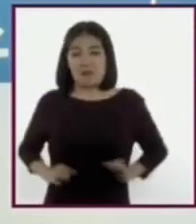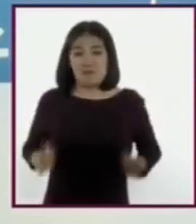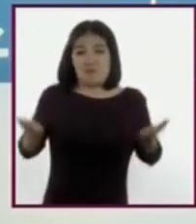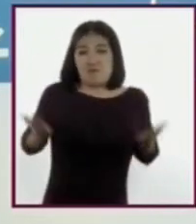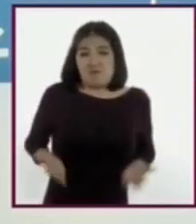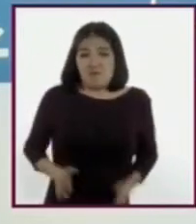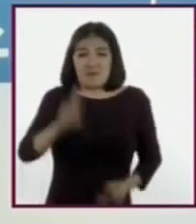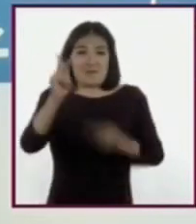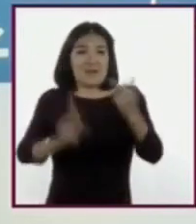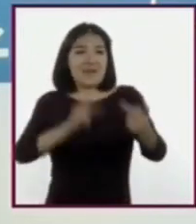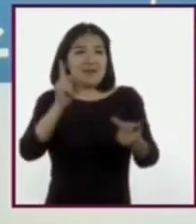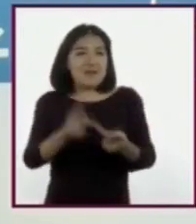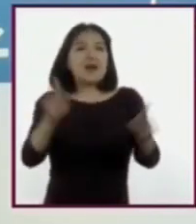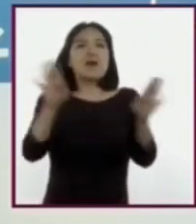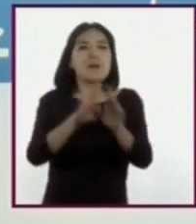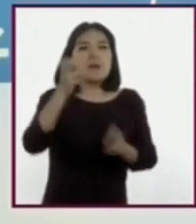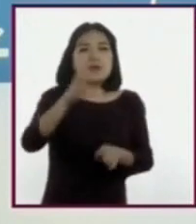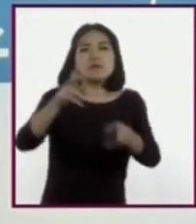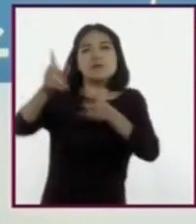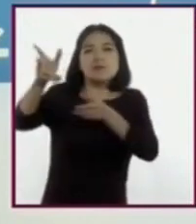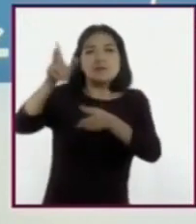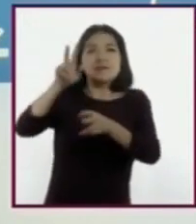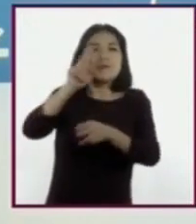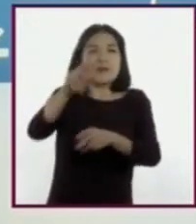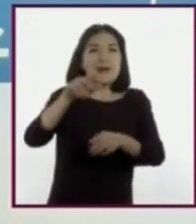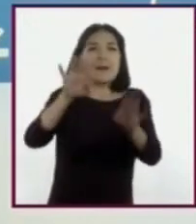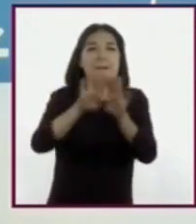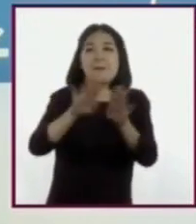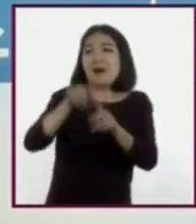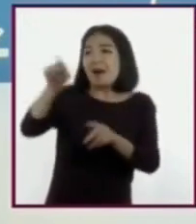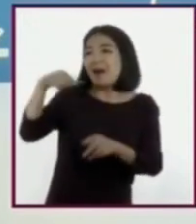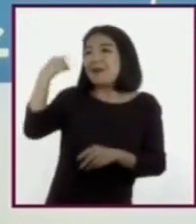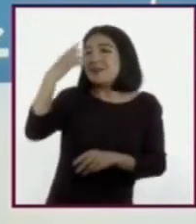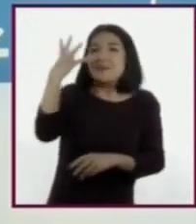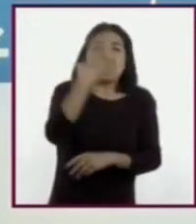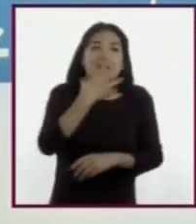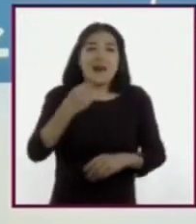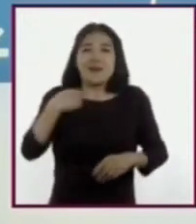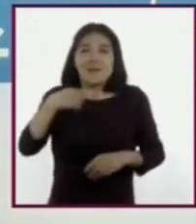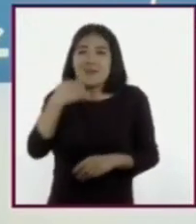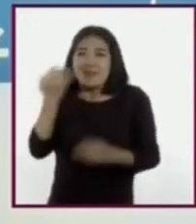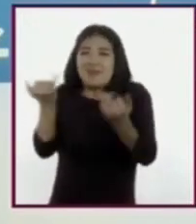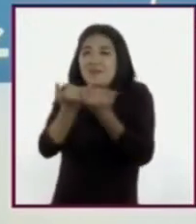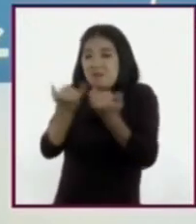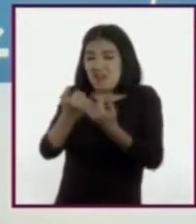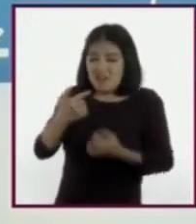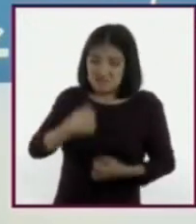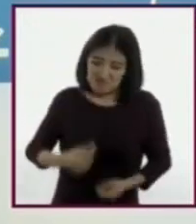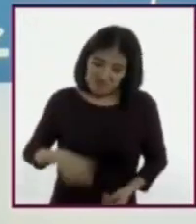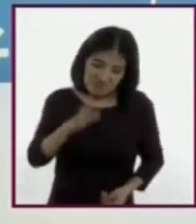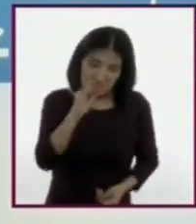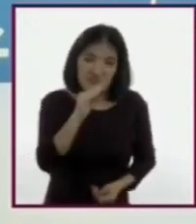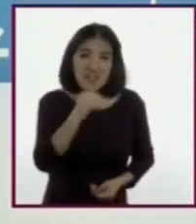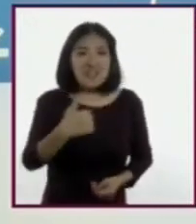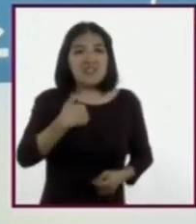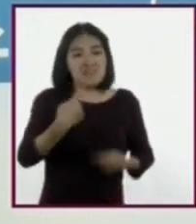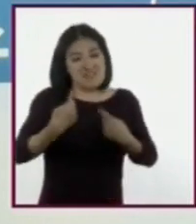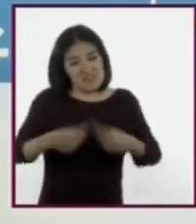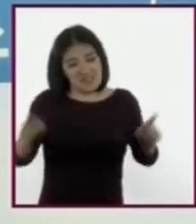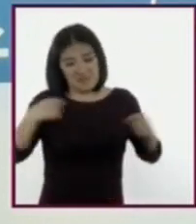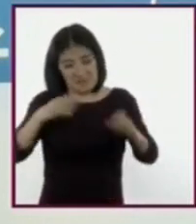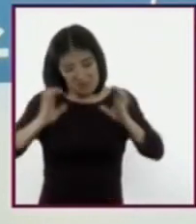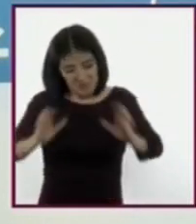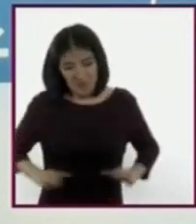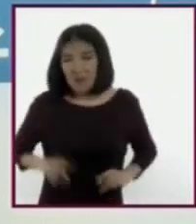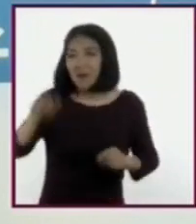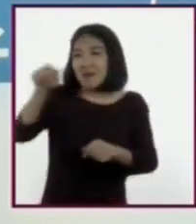Esto genera expectativas de belleza irreales y posiblemente frustración y disgusto con el propio cuerpo